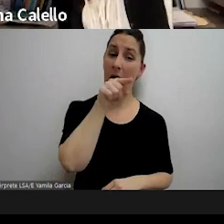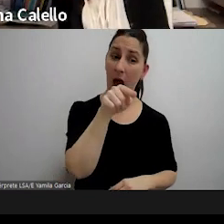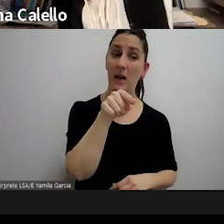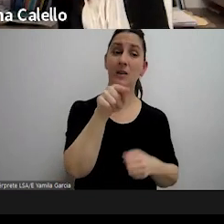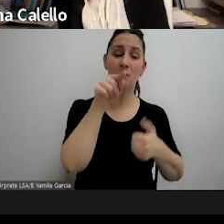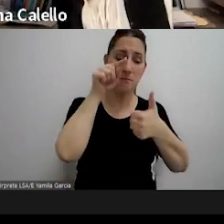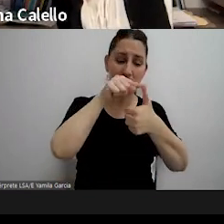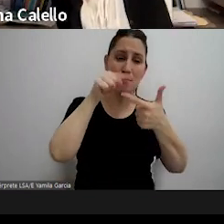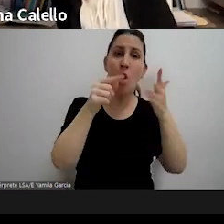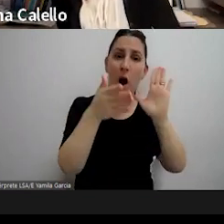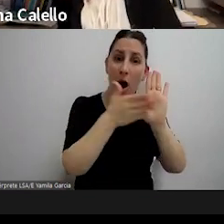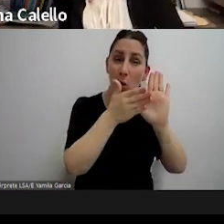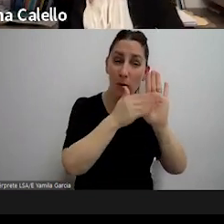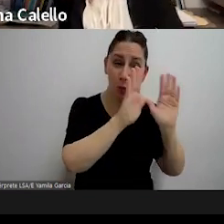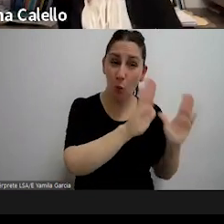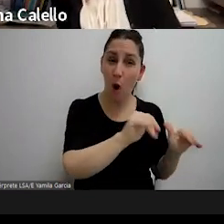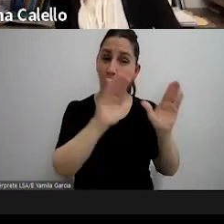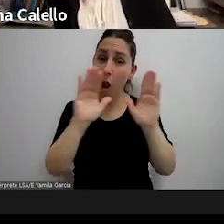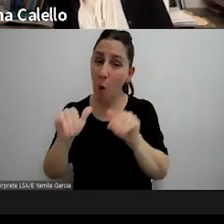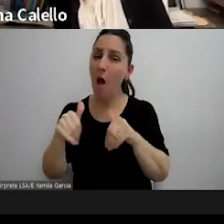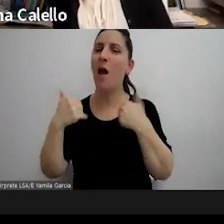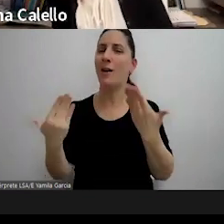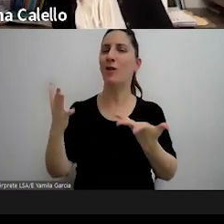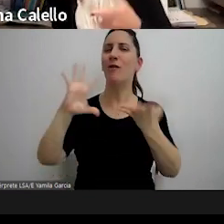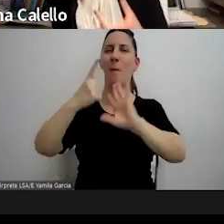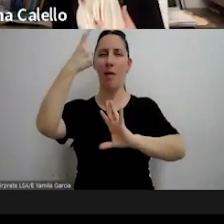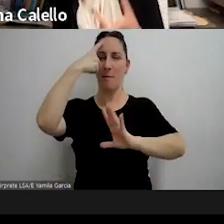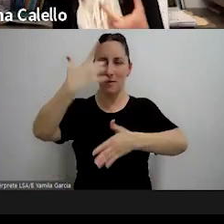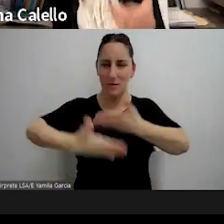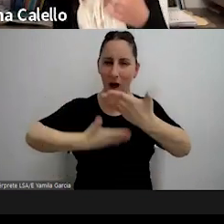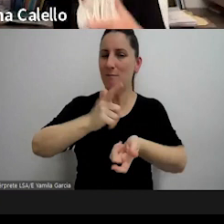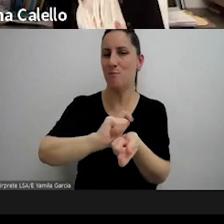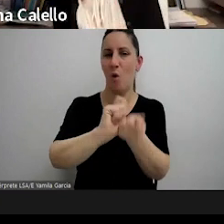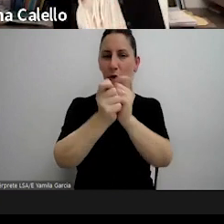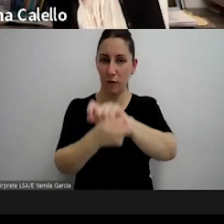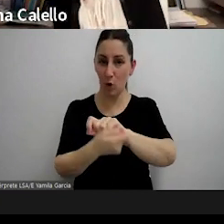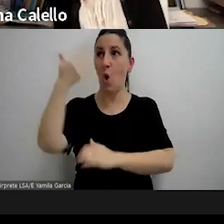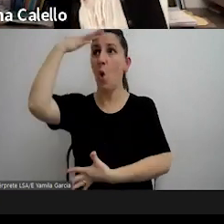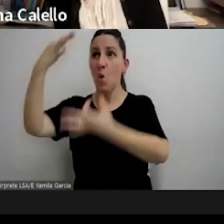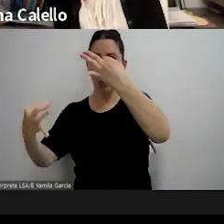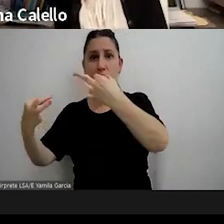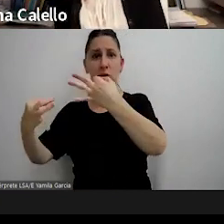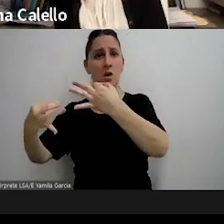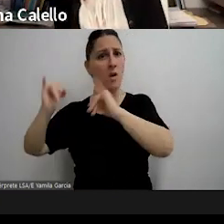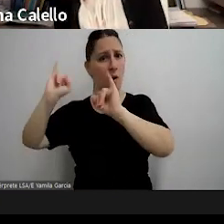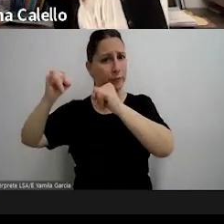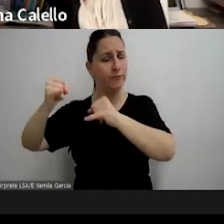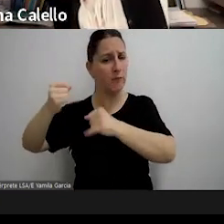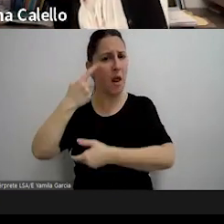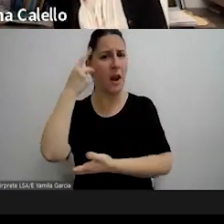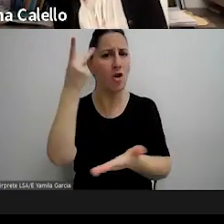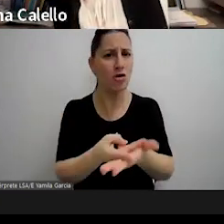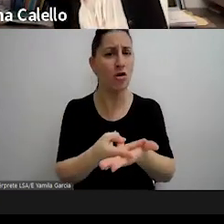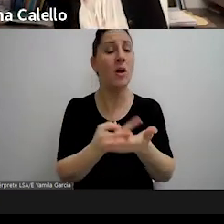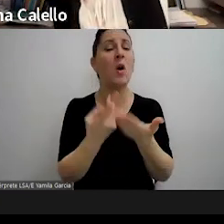mismos argumentos se ha modificado el criterio de hecho se ha reconocido por la corte y por instancias inferiores que es